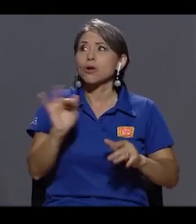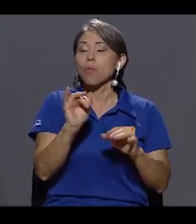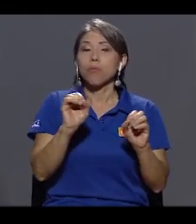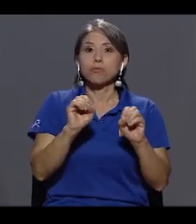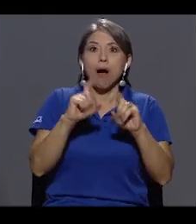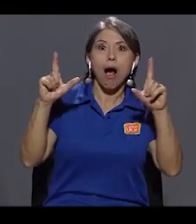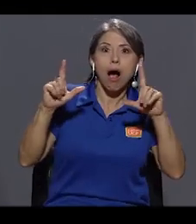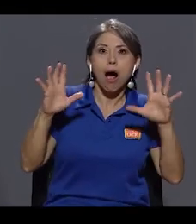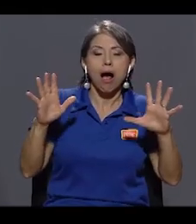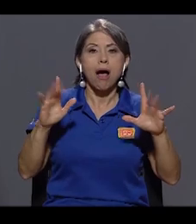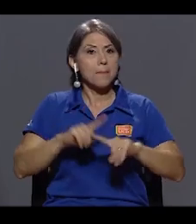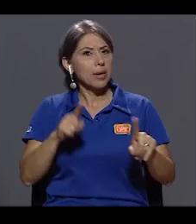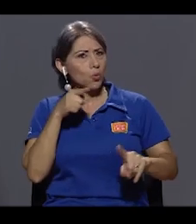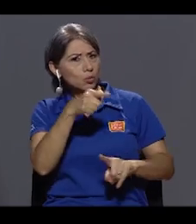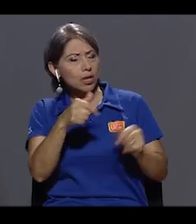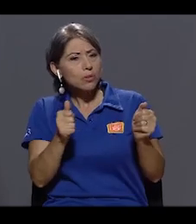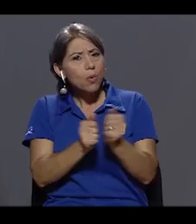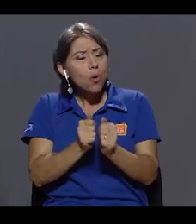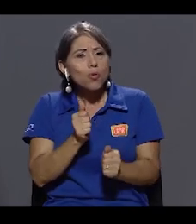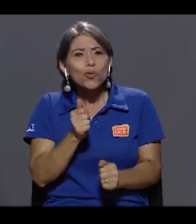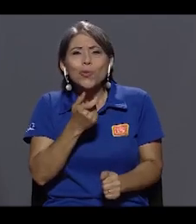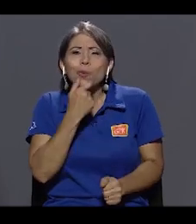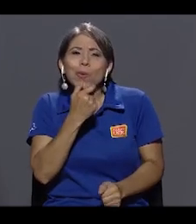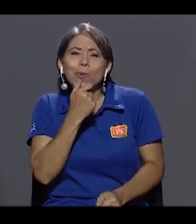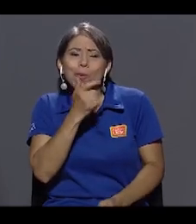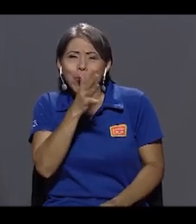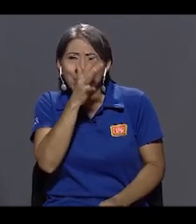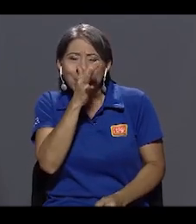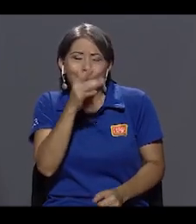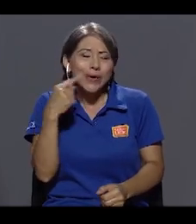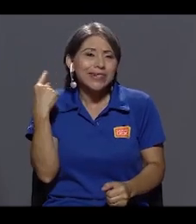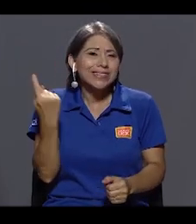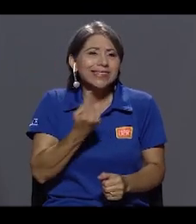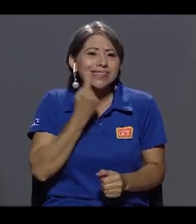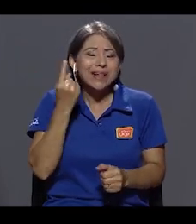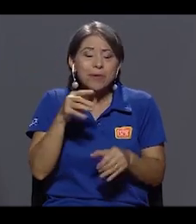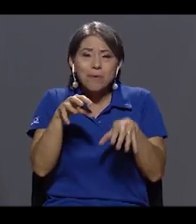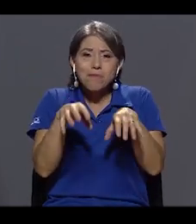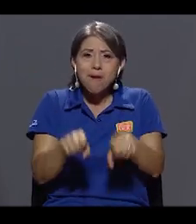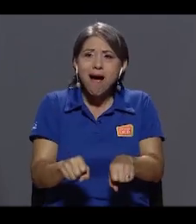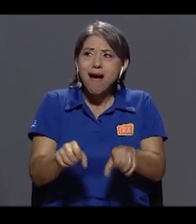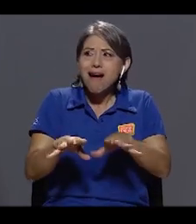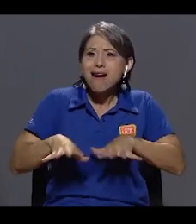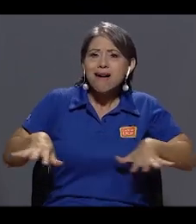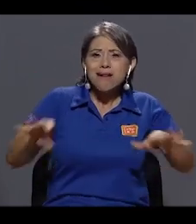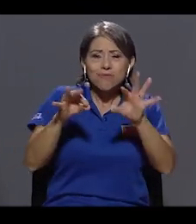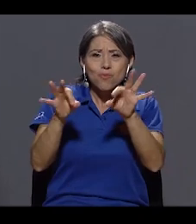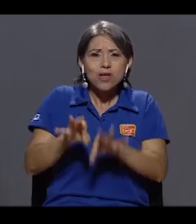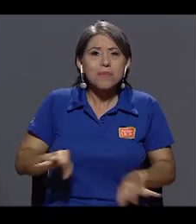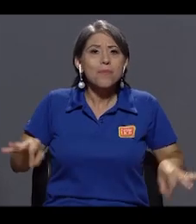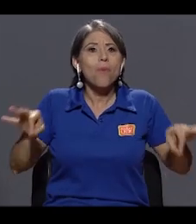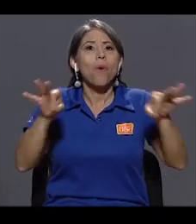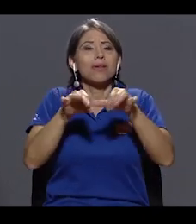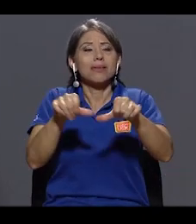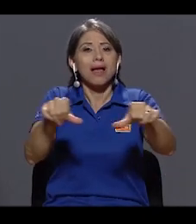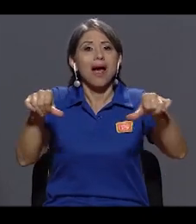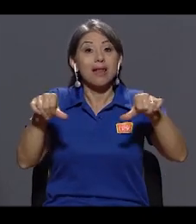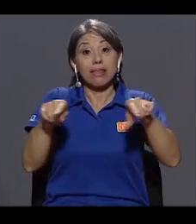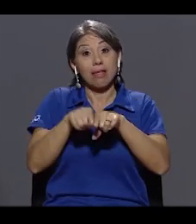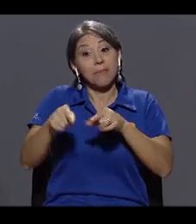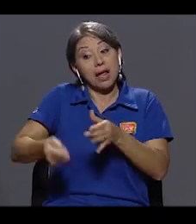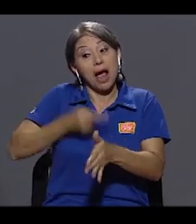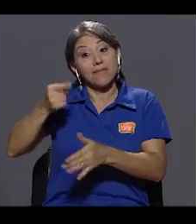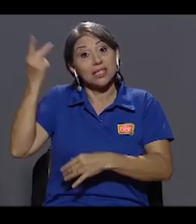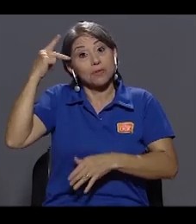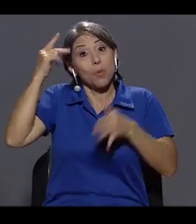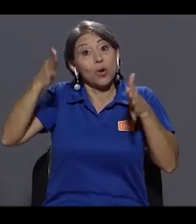¿Cómo usted desde el humor ha venido a causar un espacio de atracción muy importante? Inclusive los políticos en